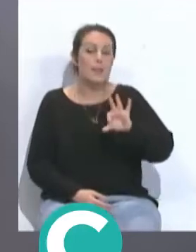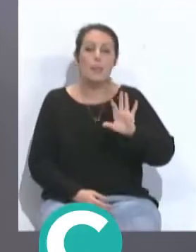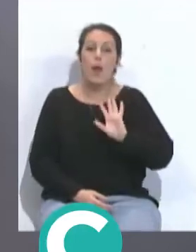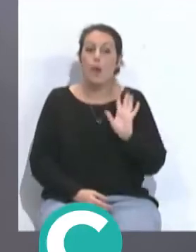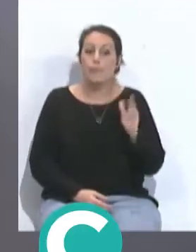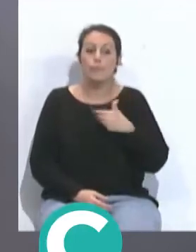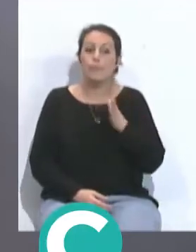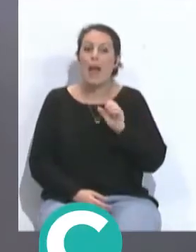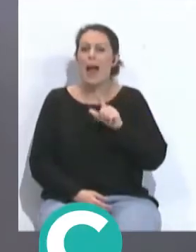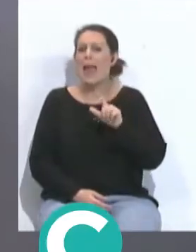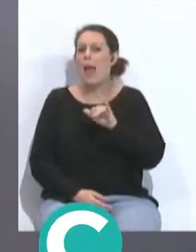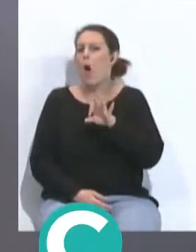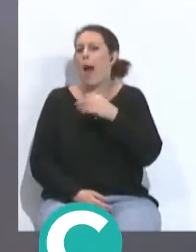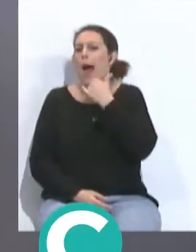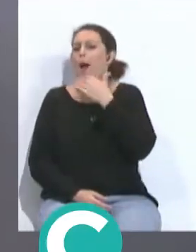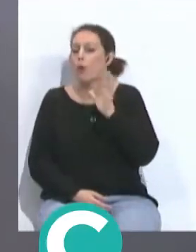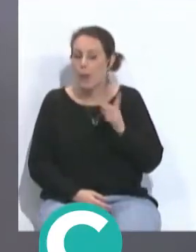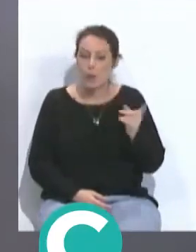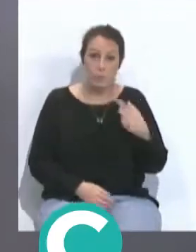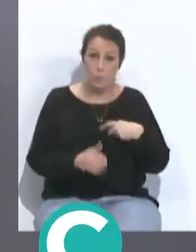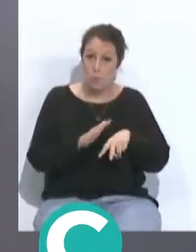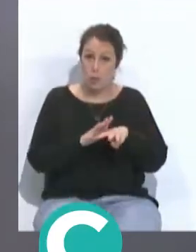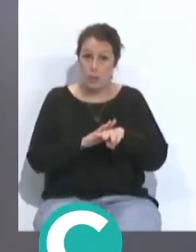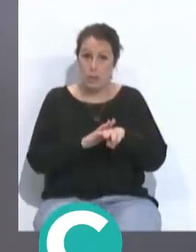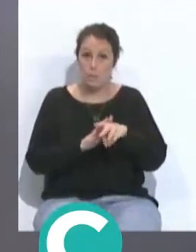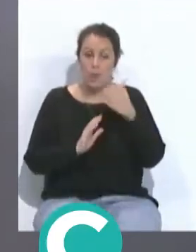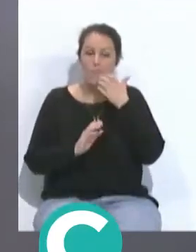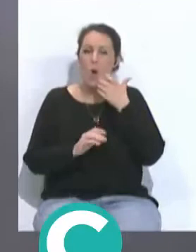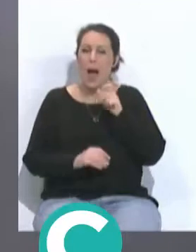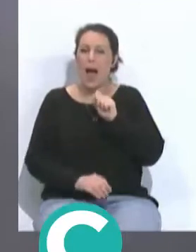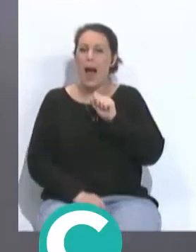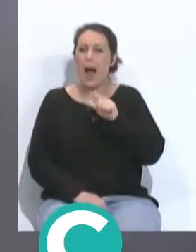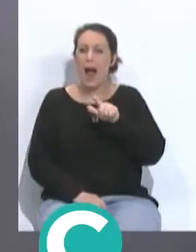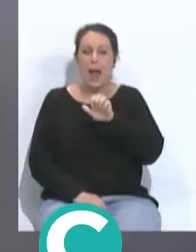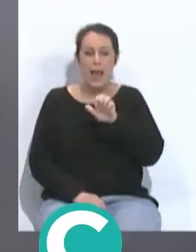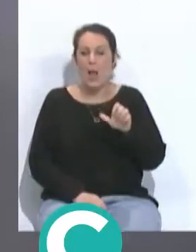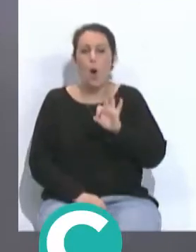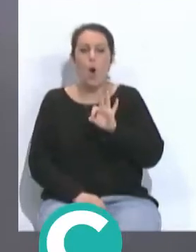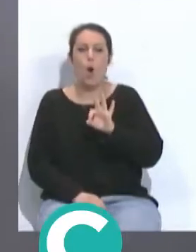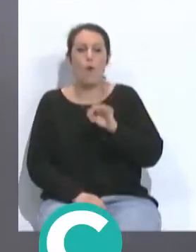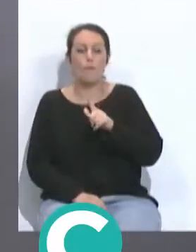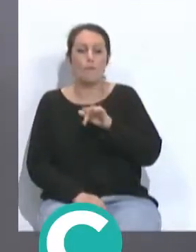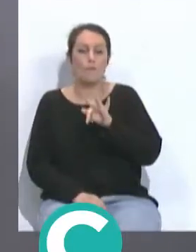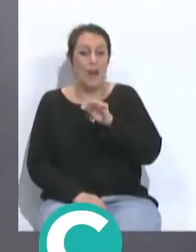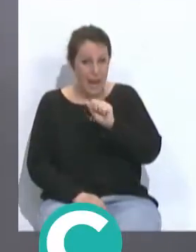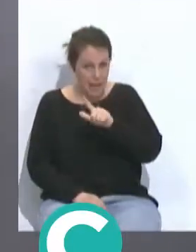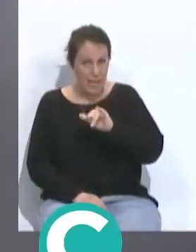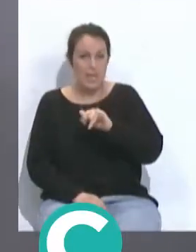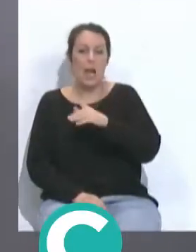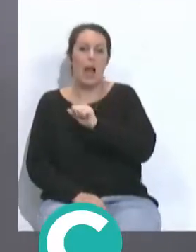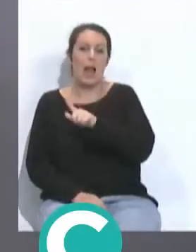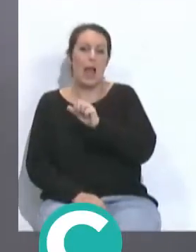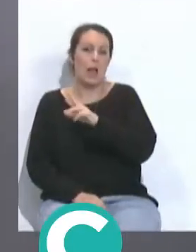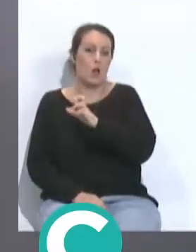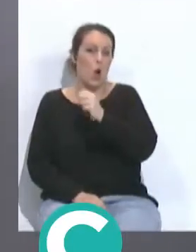pero lo demás no tienes que tocar absolutamente nada que hay futbolistas como Alex Fernández como Falvi como Larcón que antaño tenían